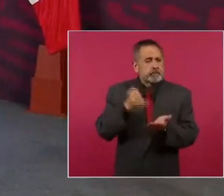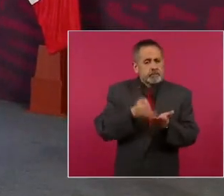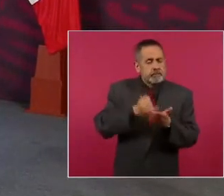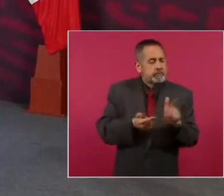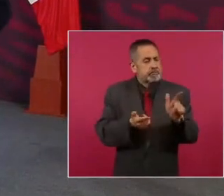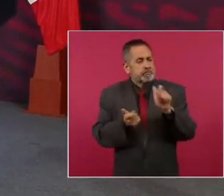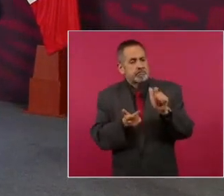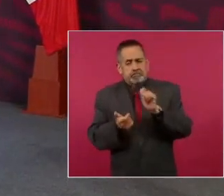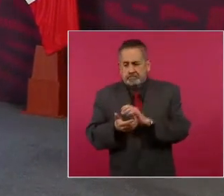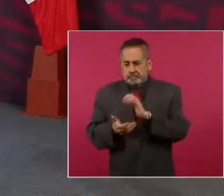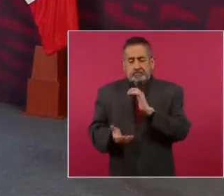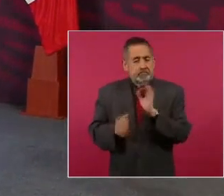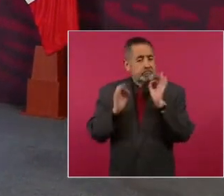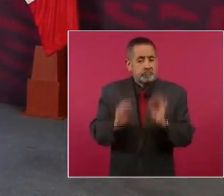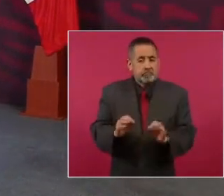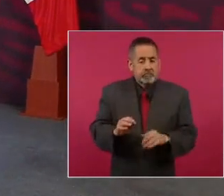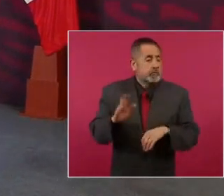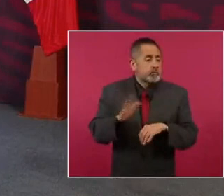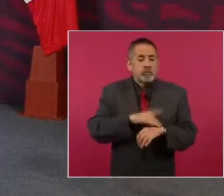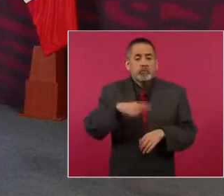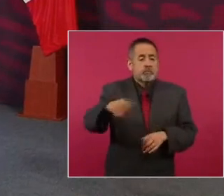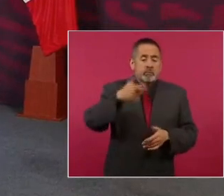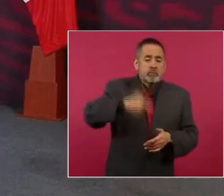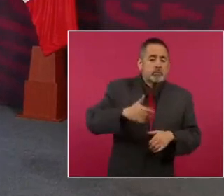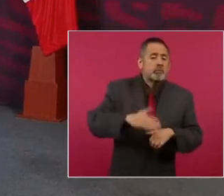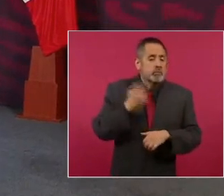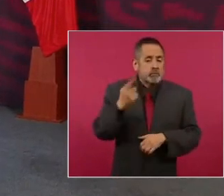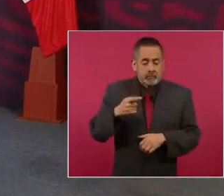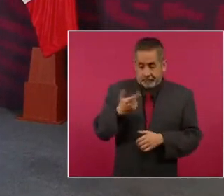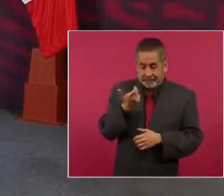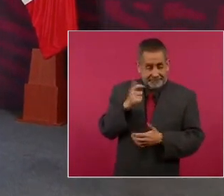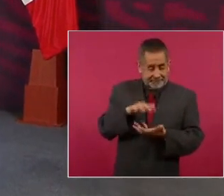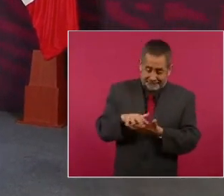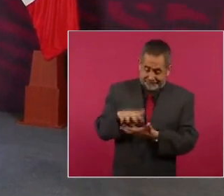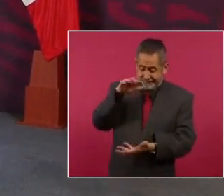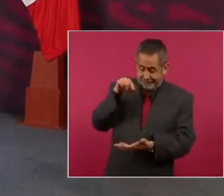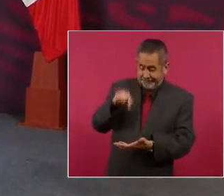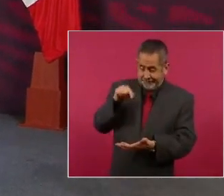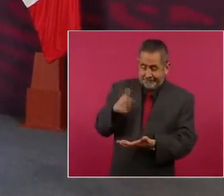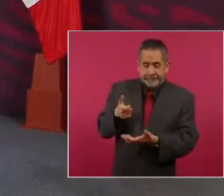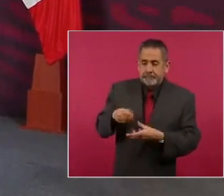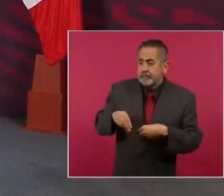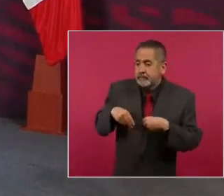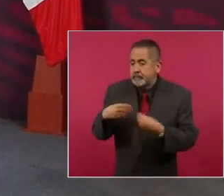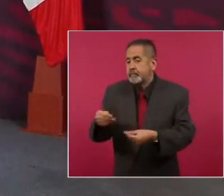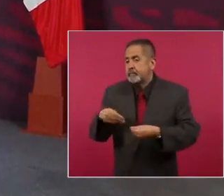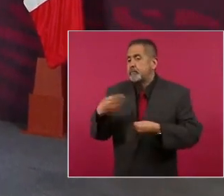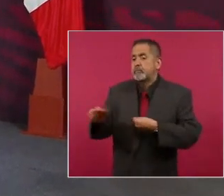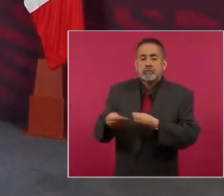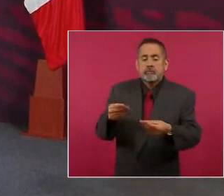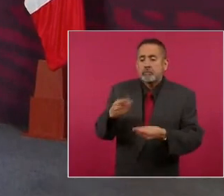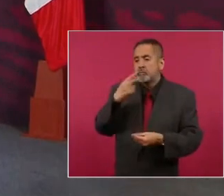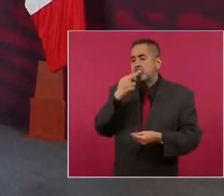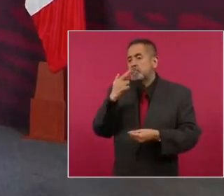convicción de que ahora este dinero se destina a